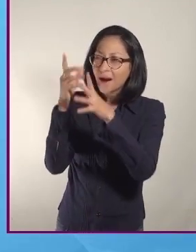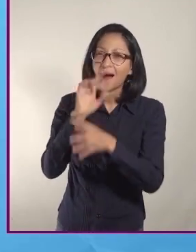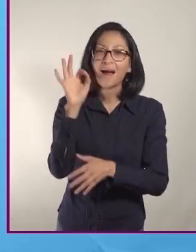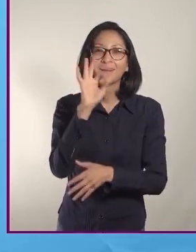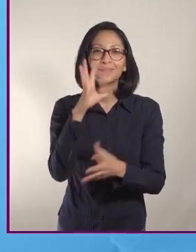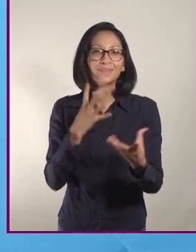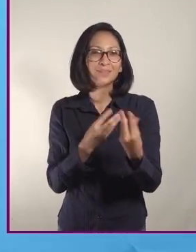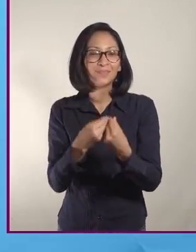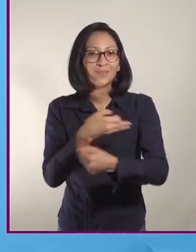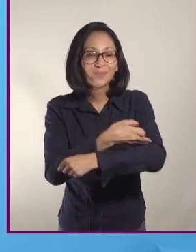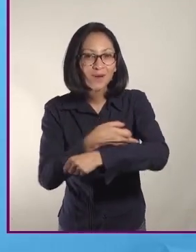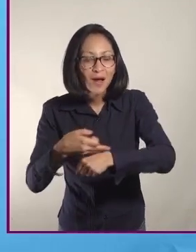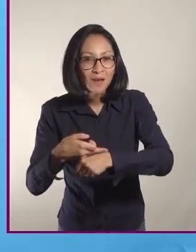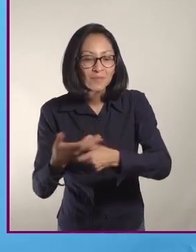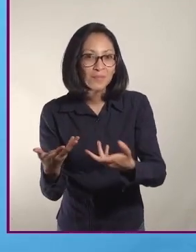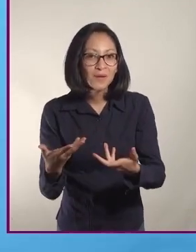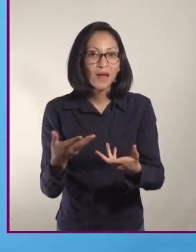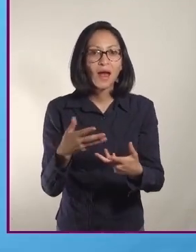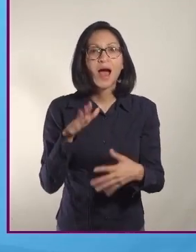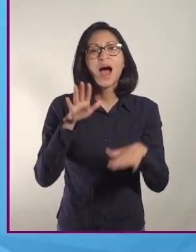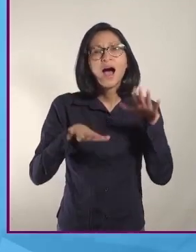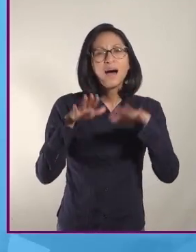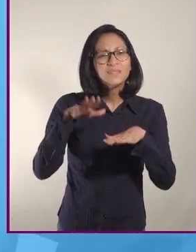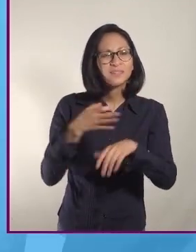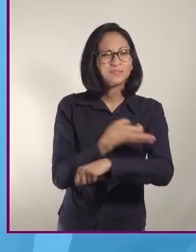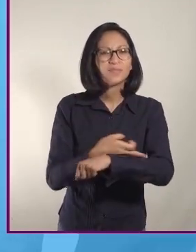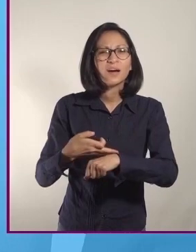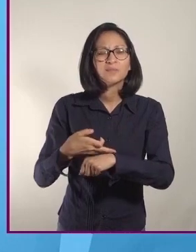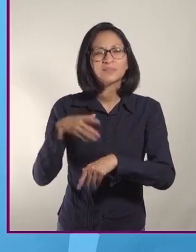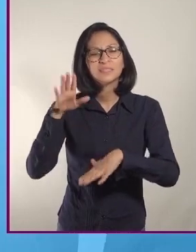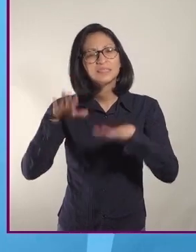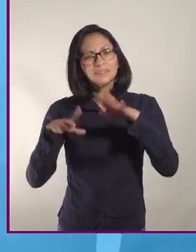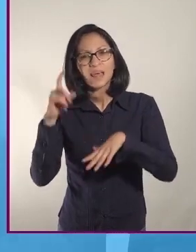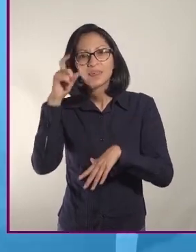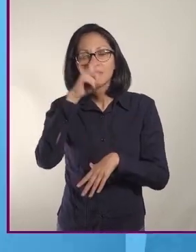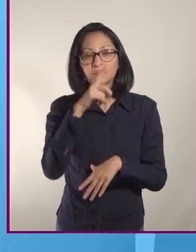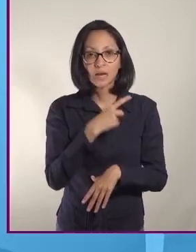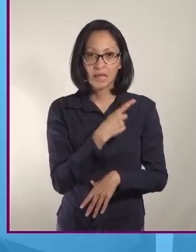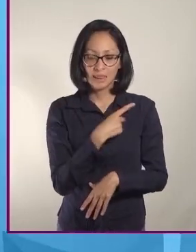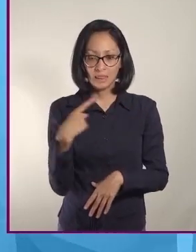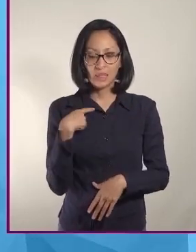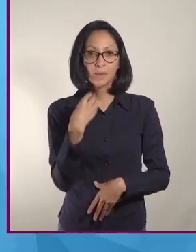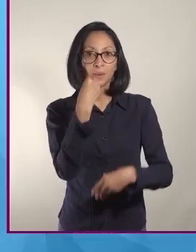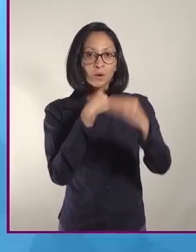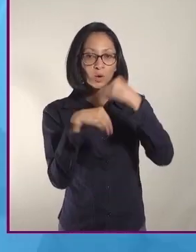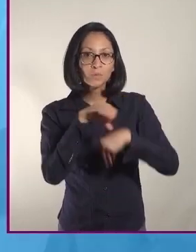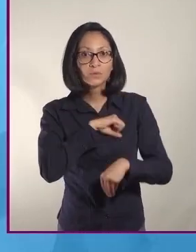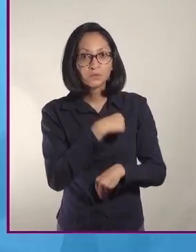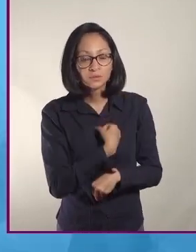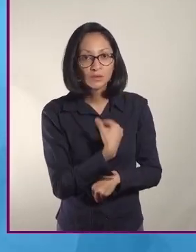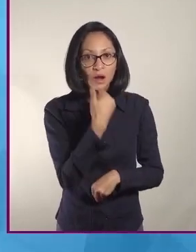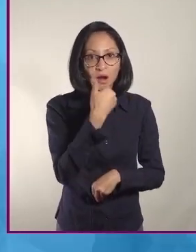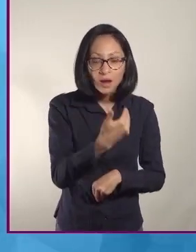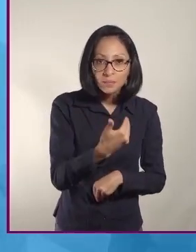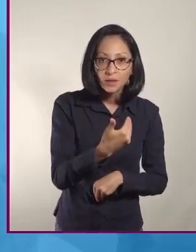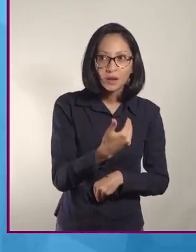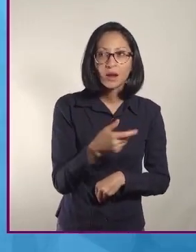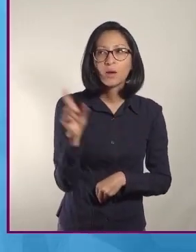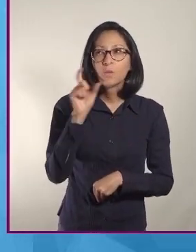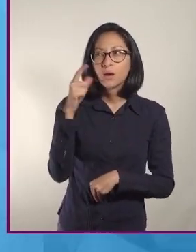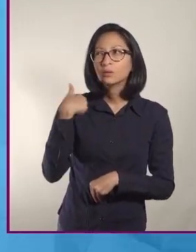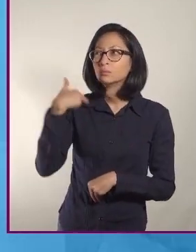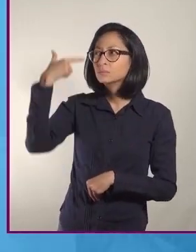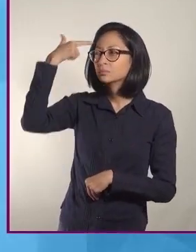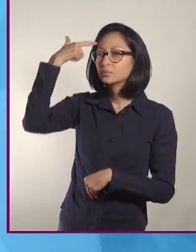Si pasamos por una situación un poco complicada, en la que tenemos que cambiar nuestros hábitos alimenticios, entonces esa parte de las